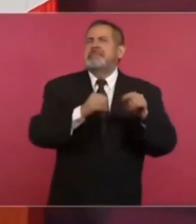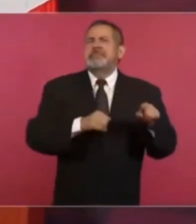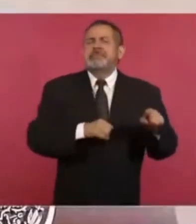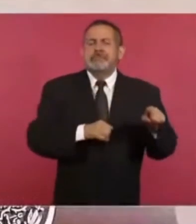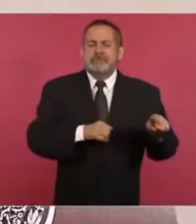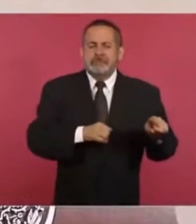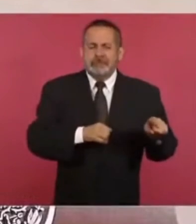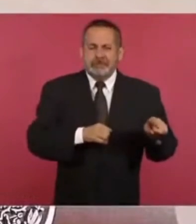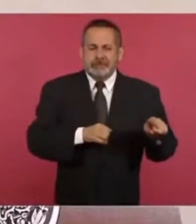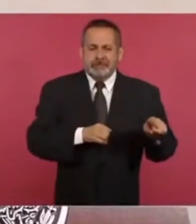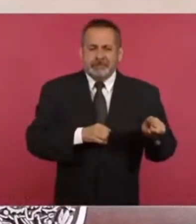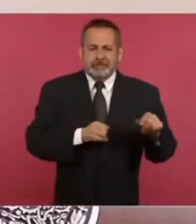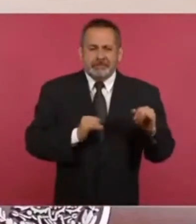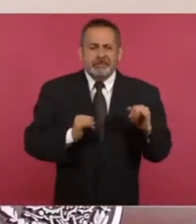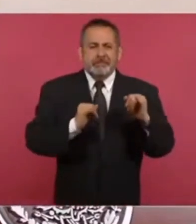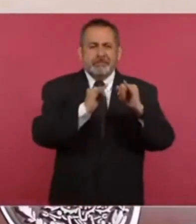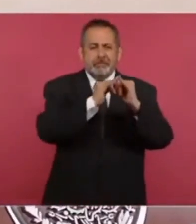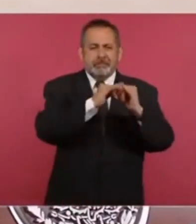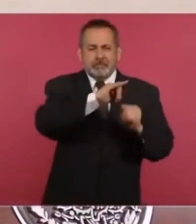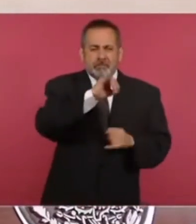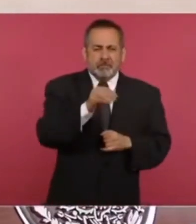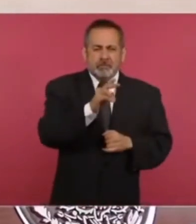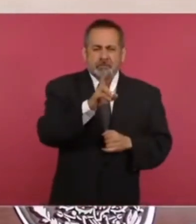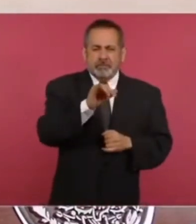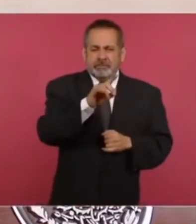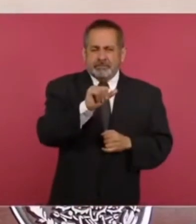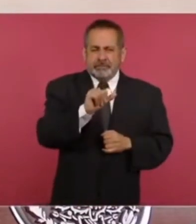de investigaciones jurídicas de la UNAM